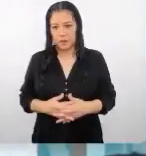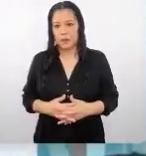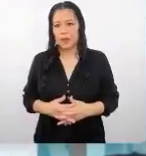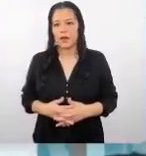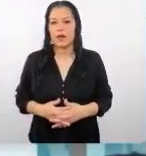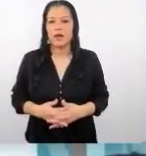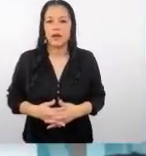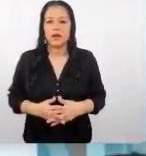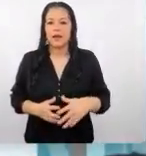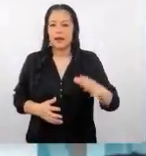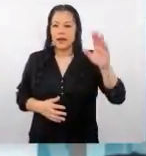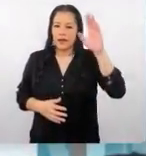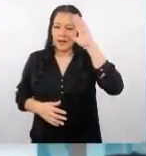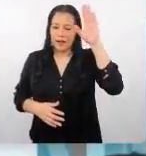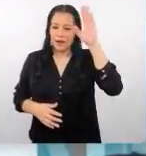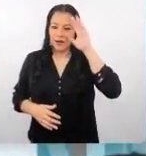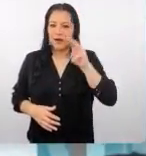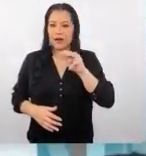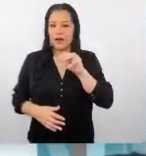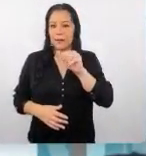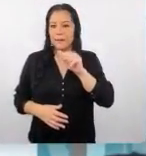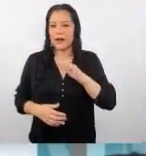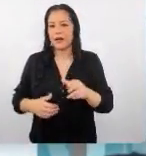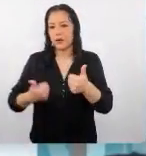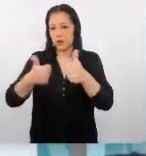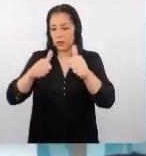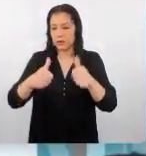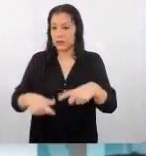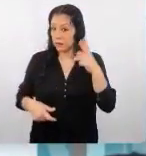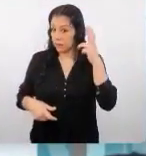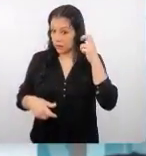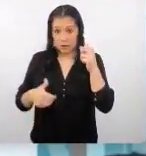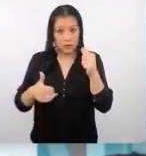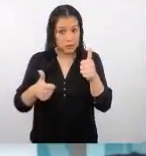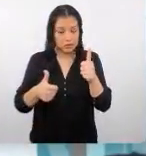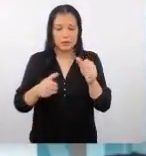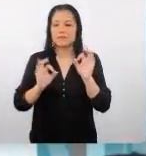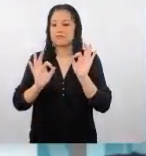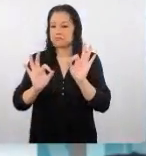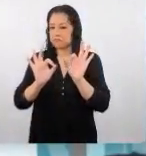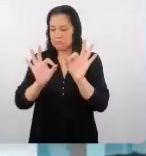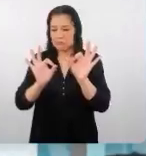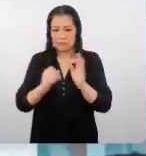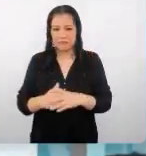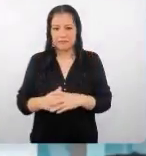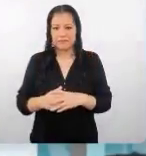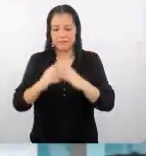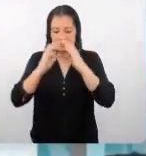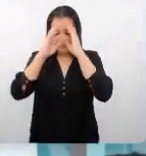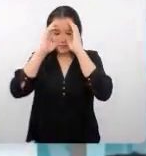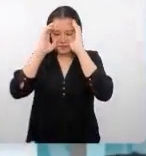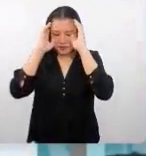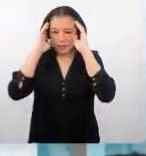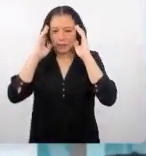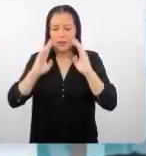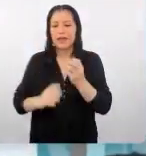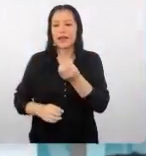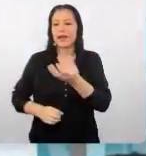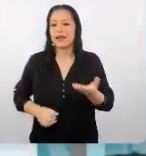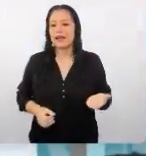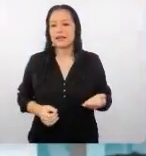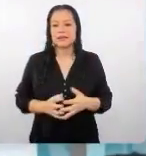Hola, Maju, ¿cómo estás? ¿Me escuchan ahí? Sí, te escuchamos muy bien. Te dejo, Cintia, adelante,